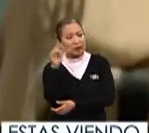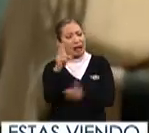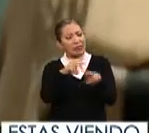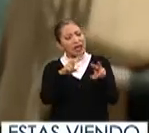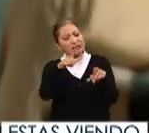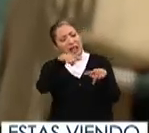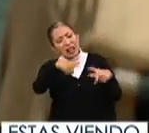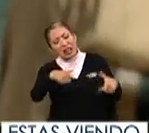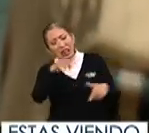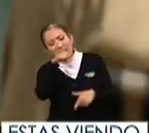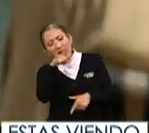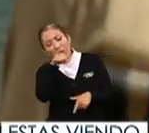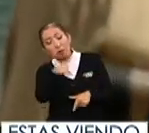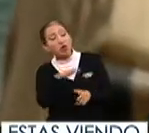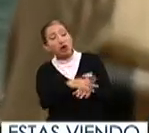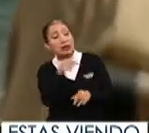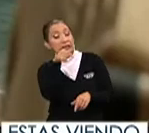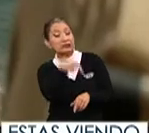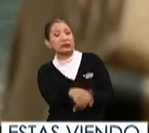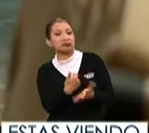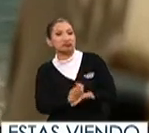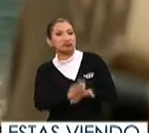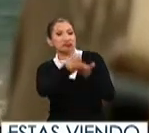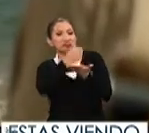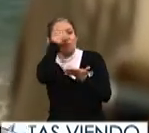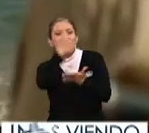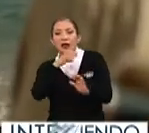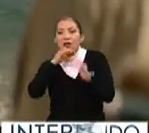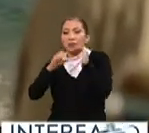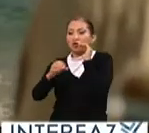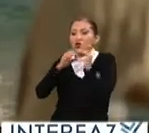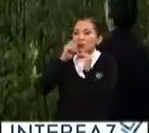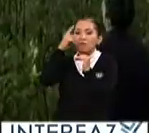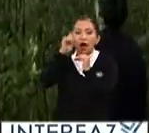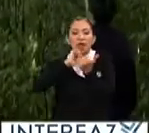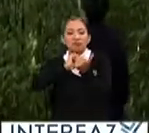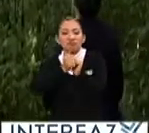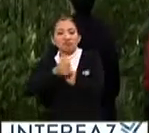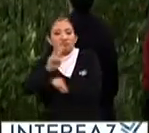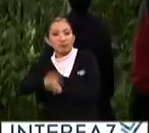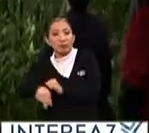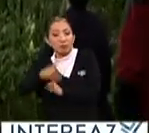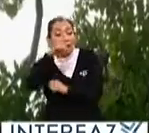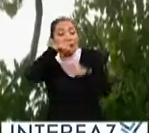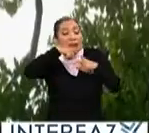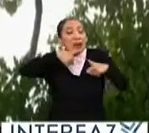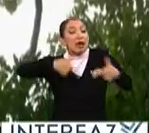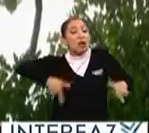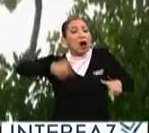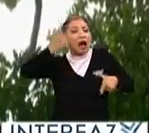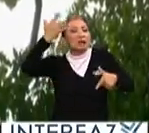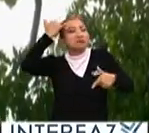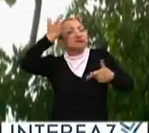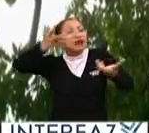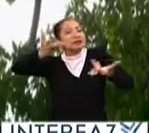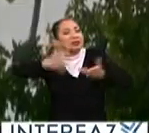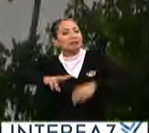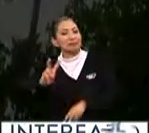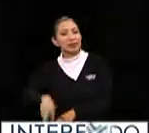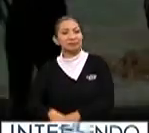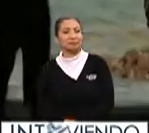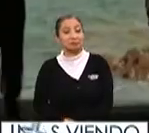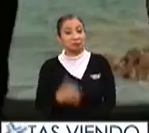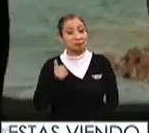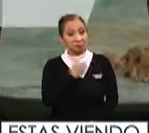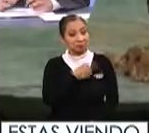Analizar la lengua, ¿no? Porque al final de cuentas es una herramienta que nos sirve para comunicarnos y para transformar la realidad, porque el lenguaje lo que hace es construir una realidad. Y da